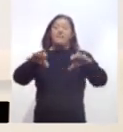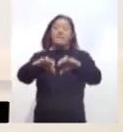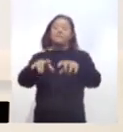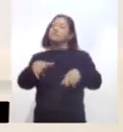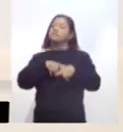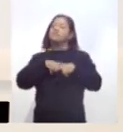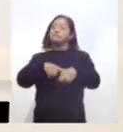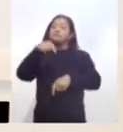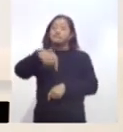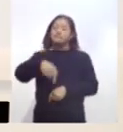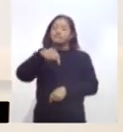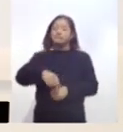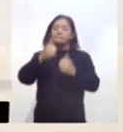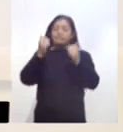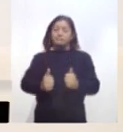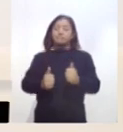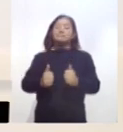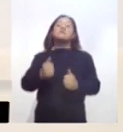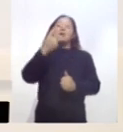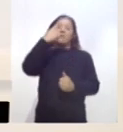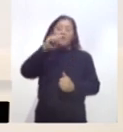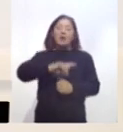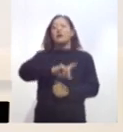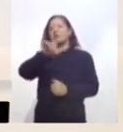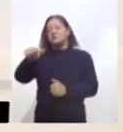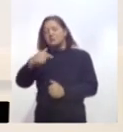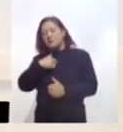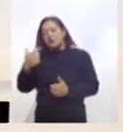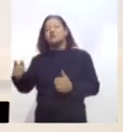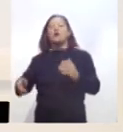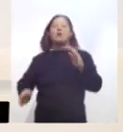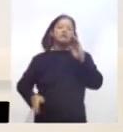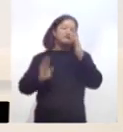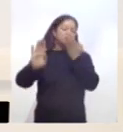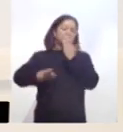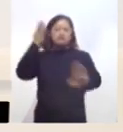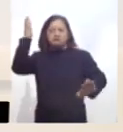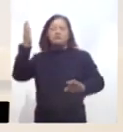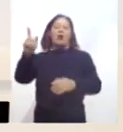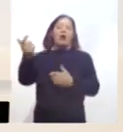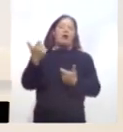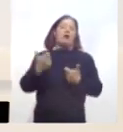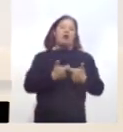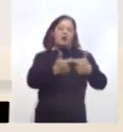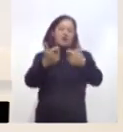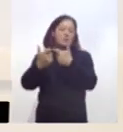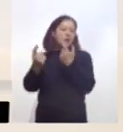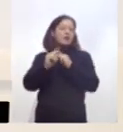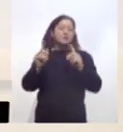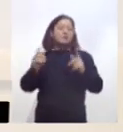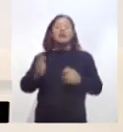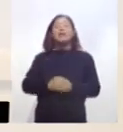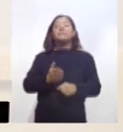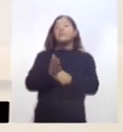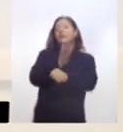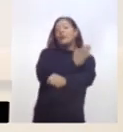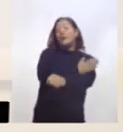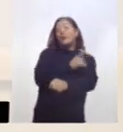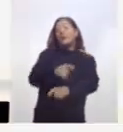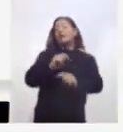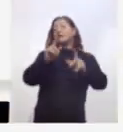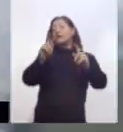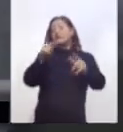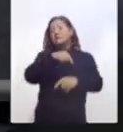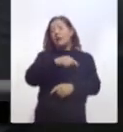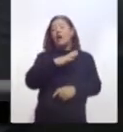tenemos que reactivar la economía de Tlaxcala y sobre todo porque en los últimos años pues Tlaxcala ha presentado un crecimiento económico